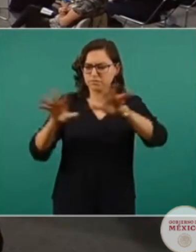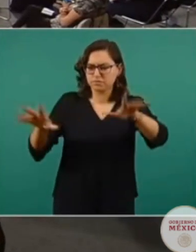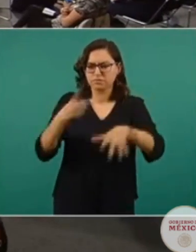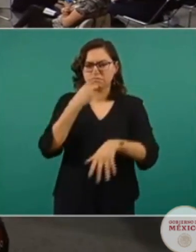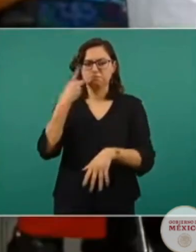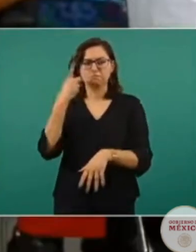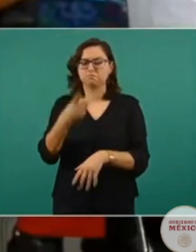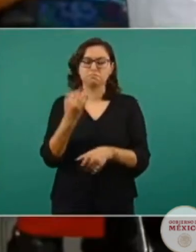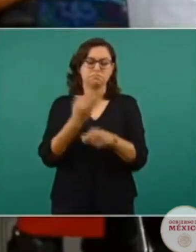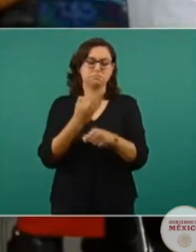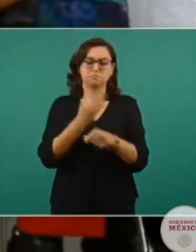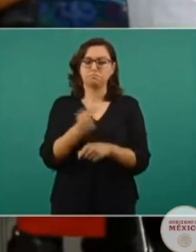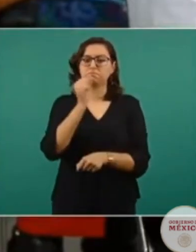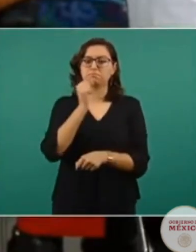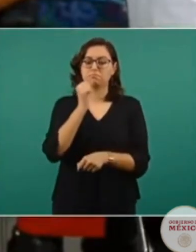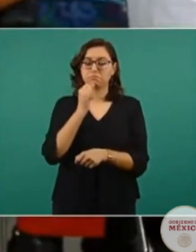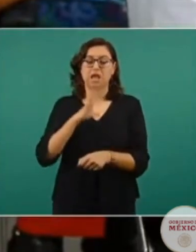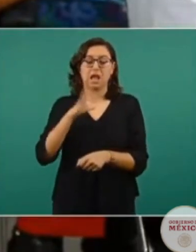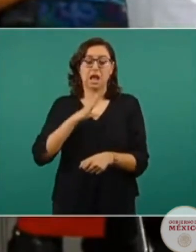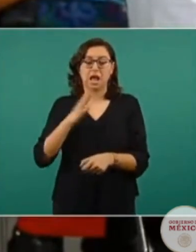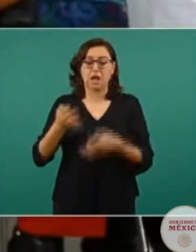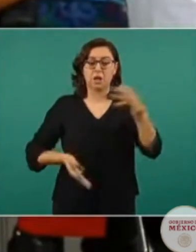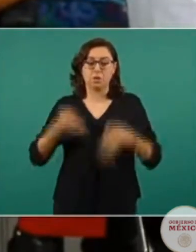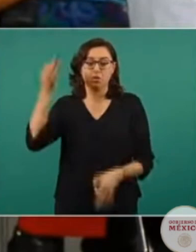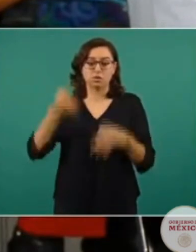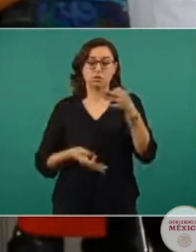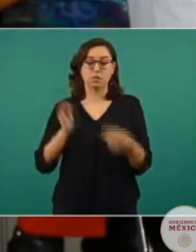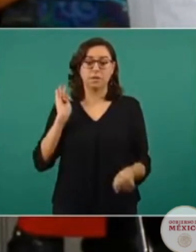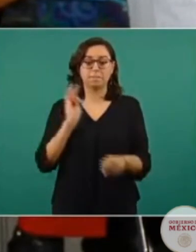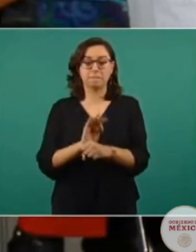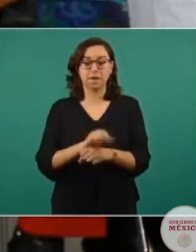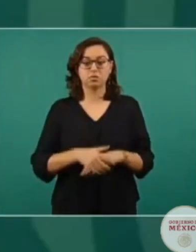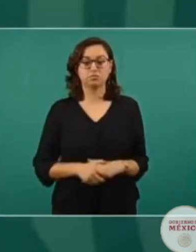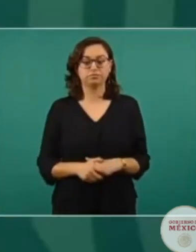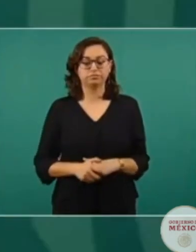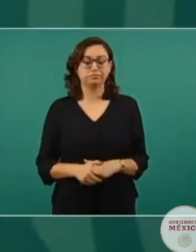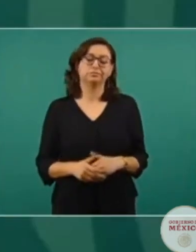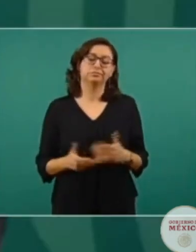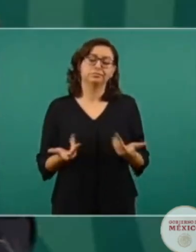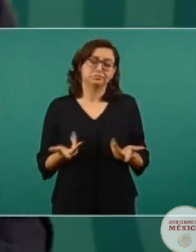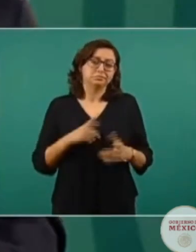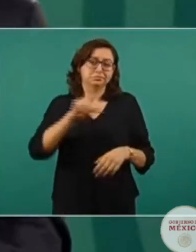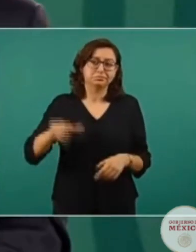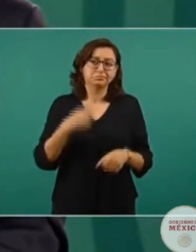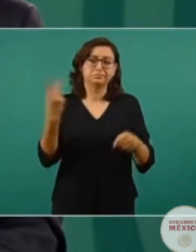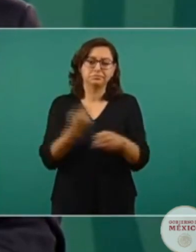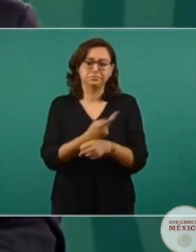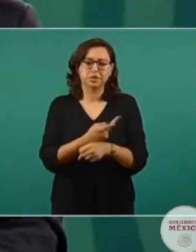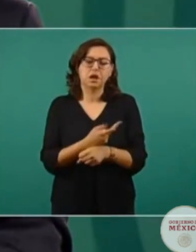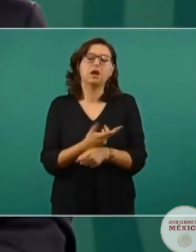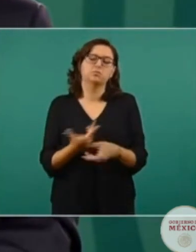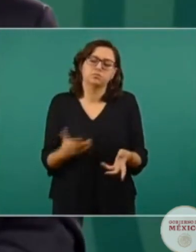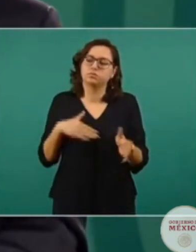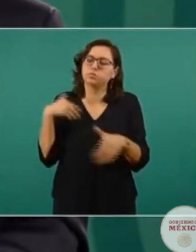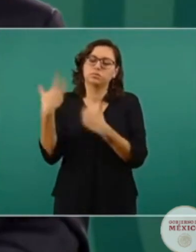los amparos, entiendo que se han entregado. ¿Qué sigue ahora? Pues es seguro que va a llegar todo esto a la Suprema Corte de